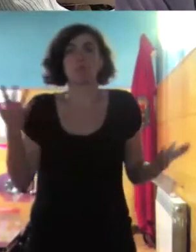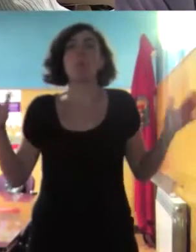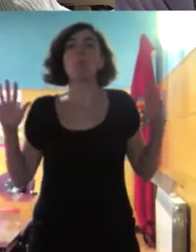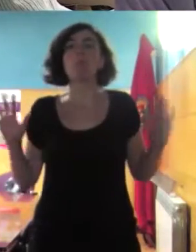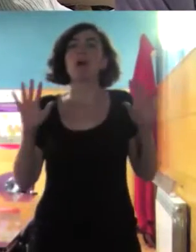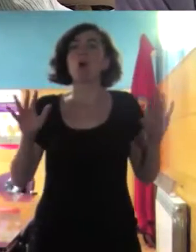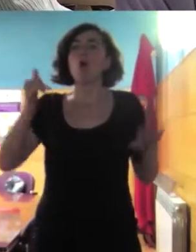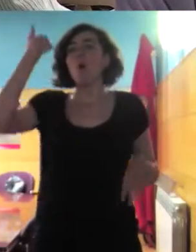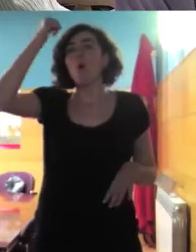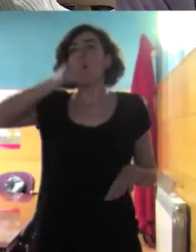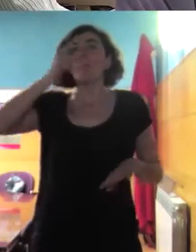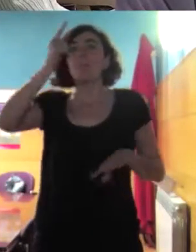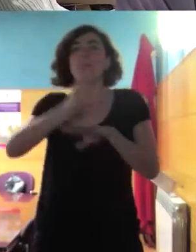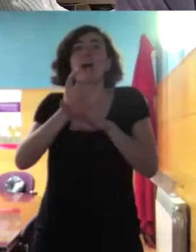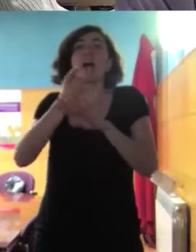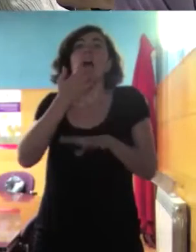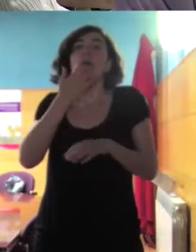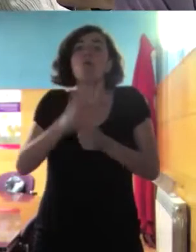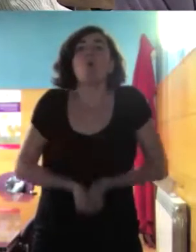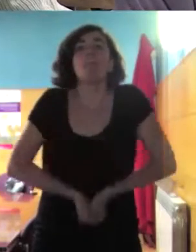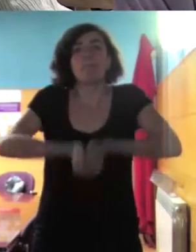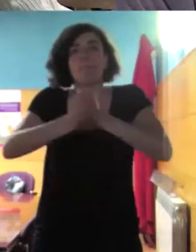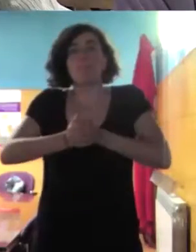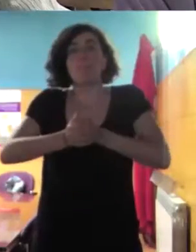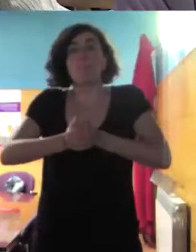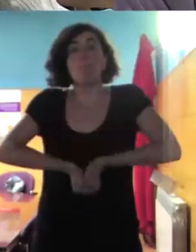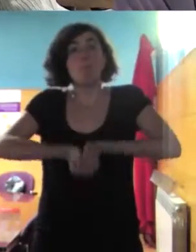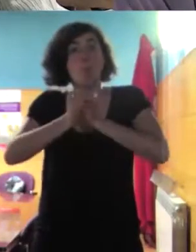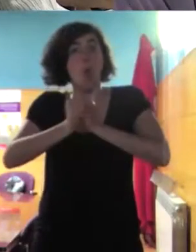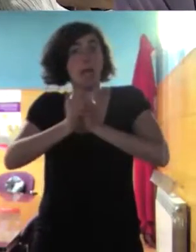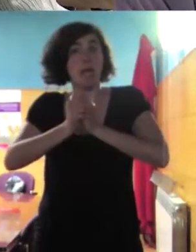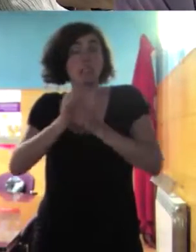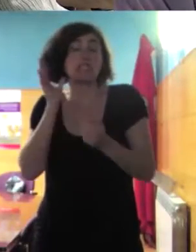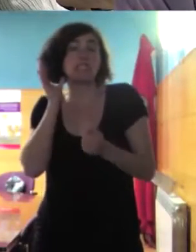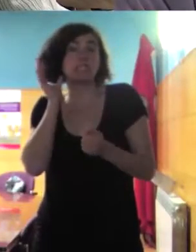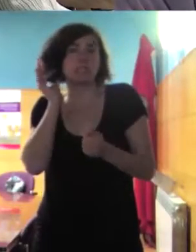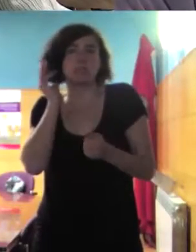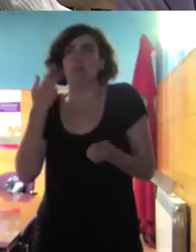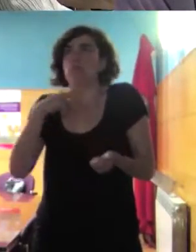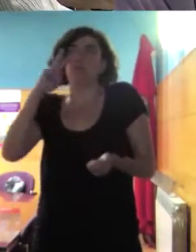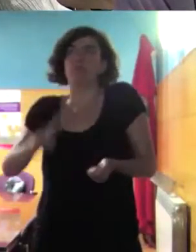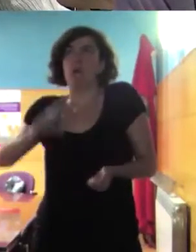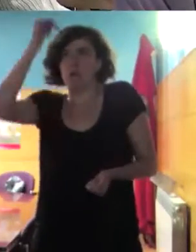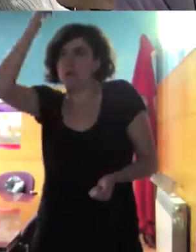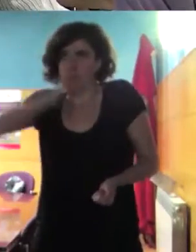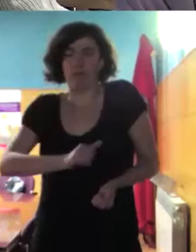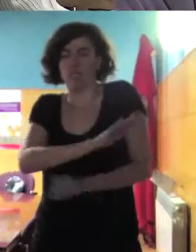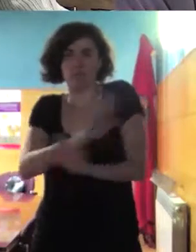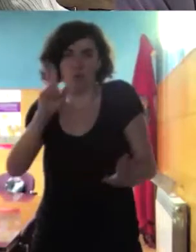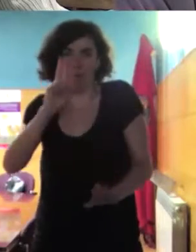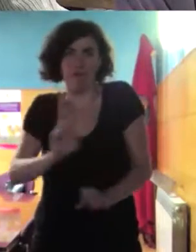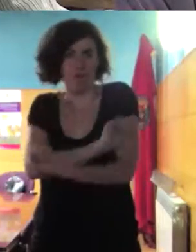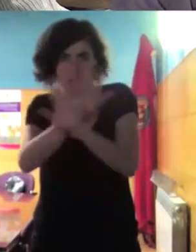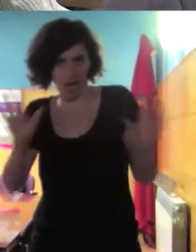de las chicas que estaban jugando a bola y playa ahí hay un machismo patriarcado detrás que nos